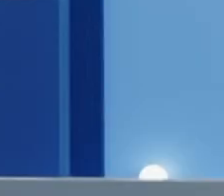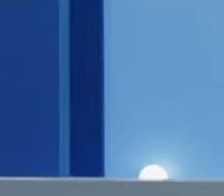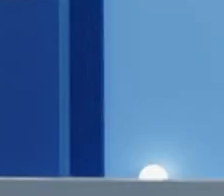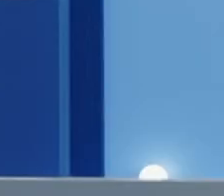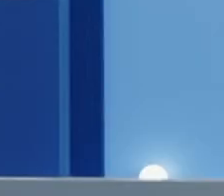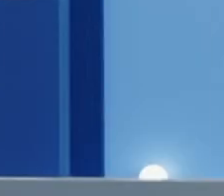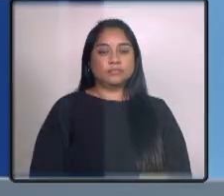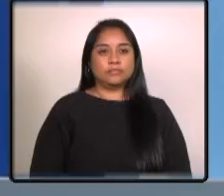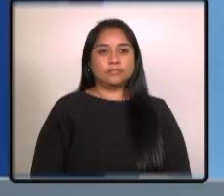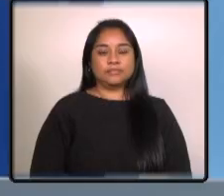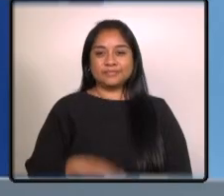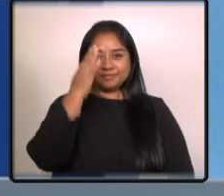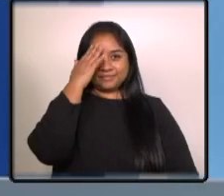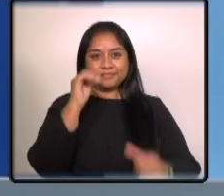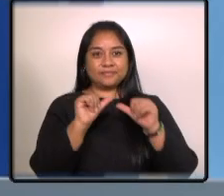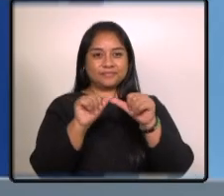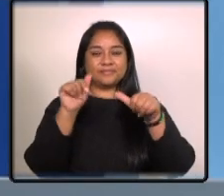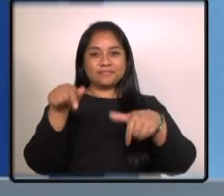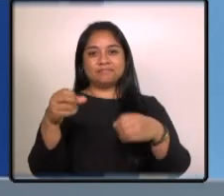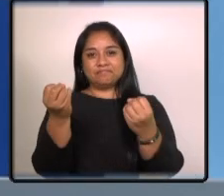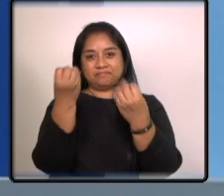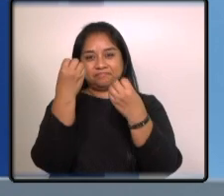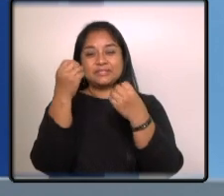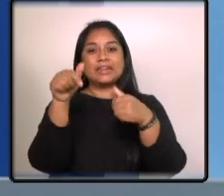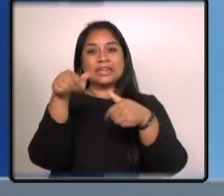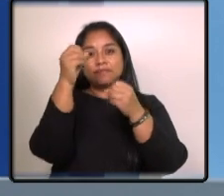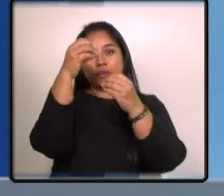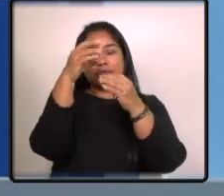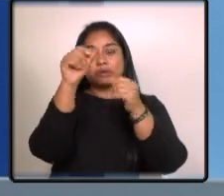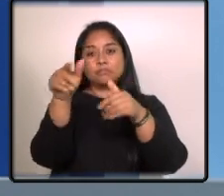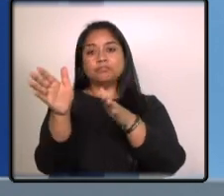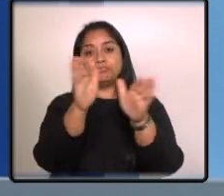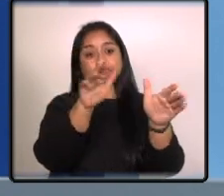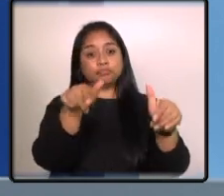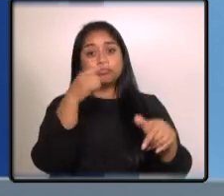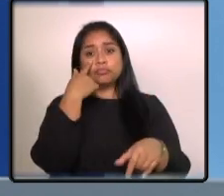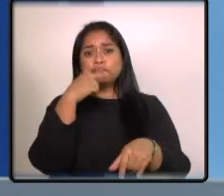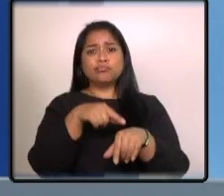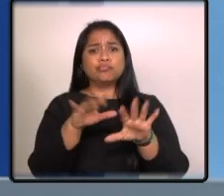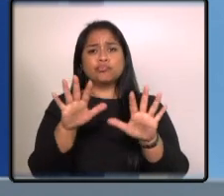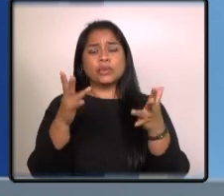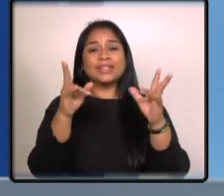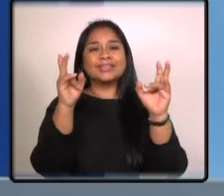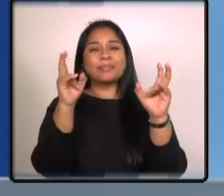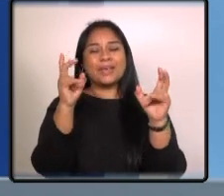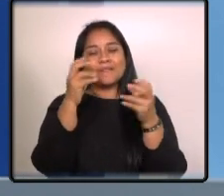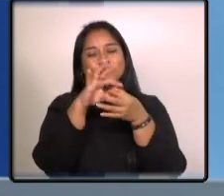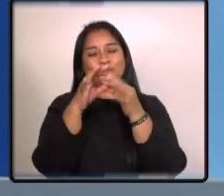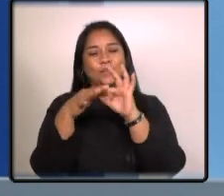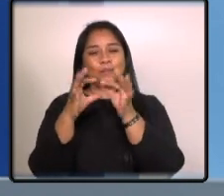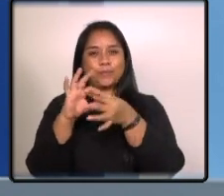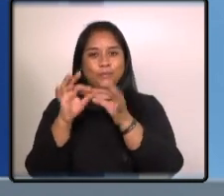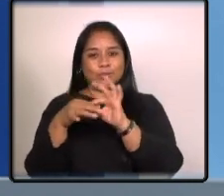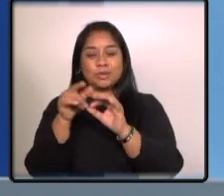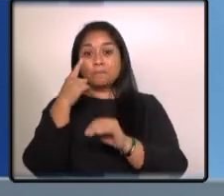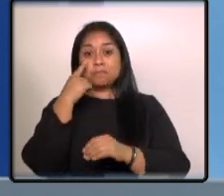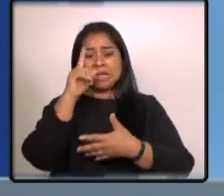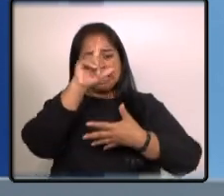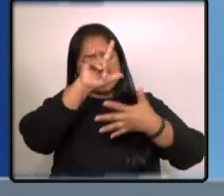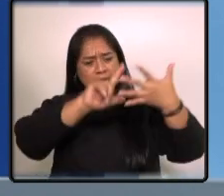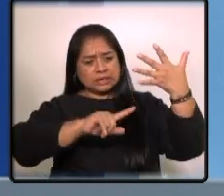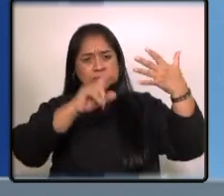gracias por continuar en sintonía del informativo ahora es el momento de conocer la información deportiva la lista de los atletas